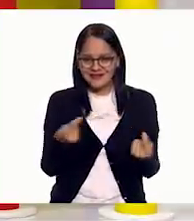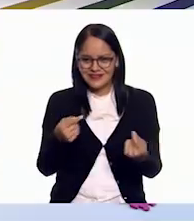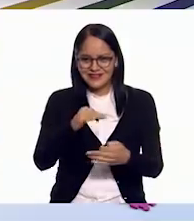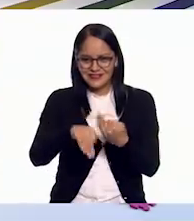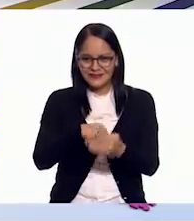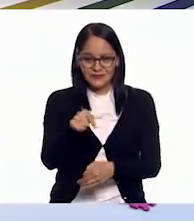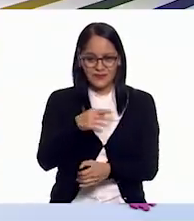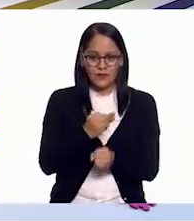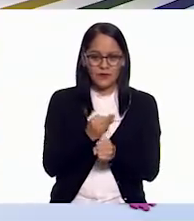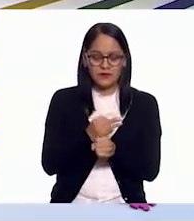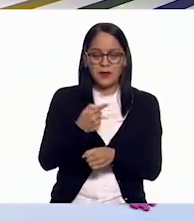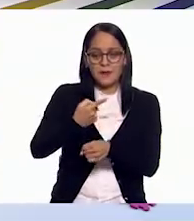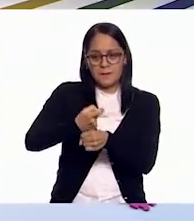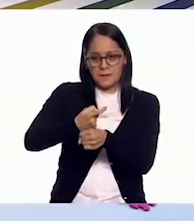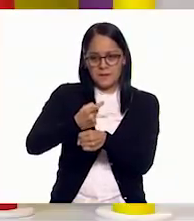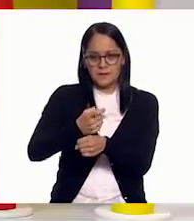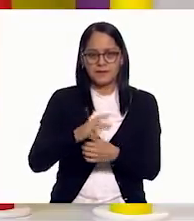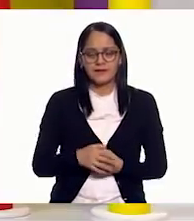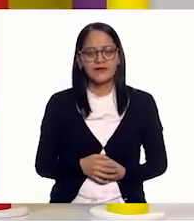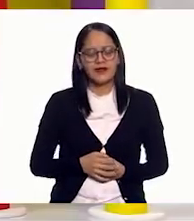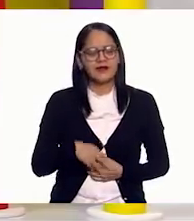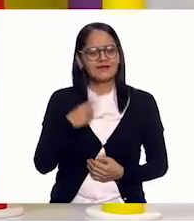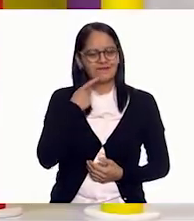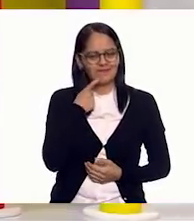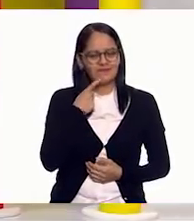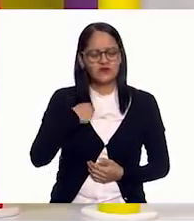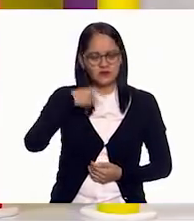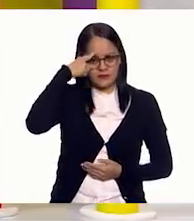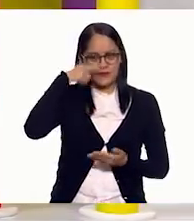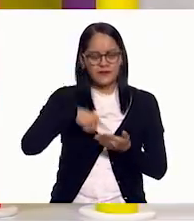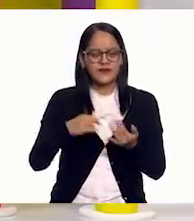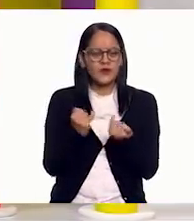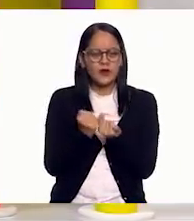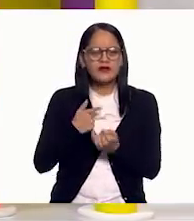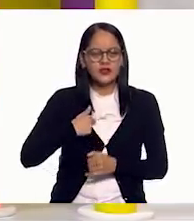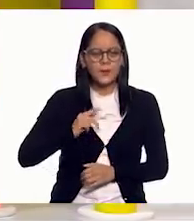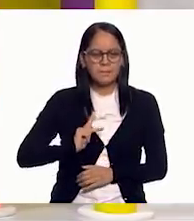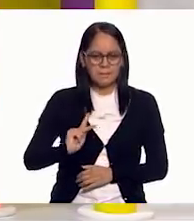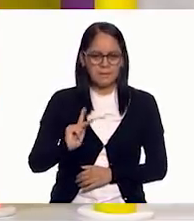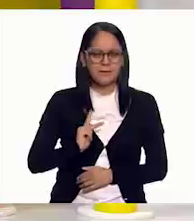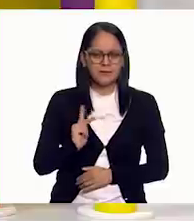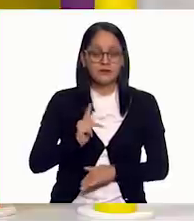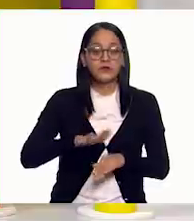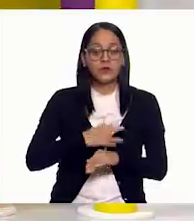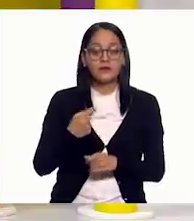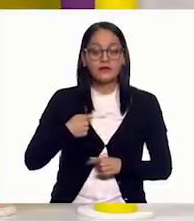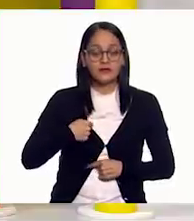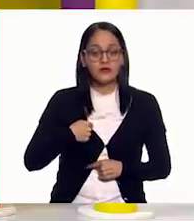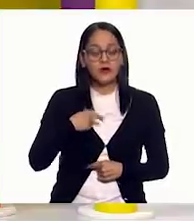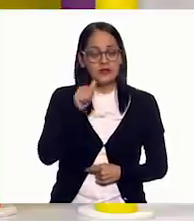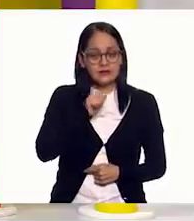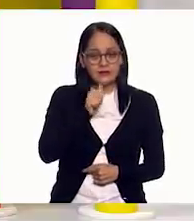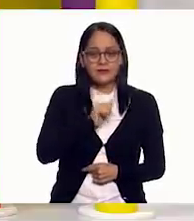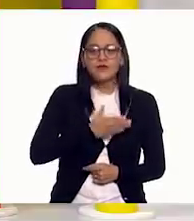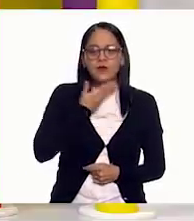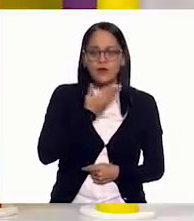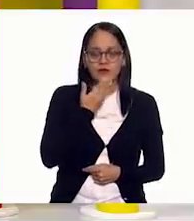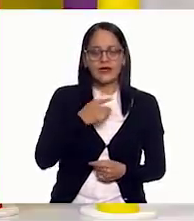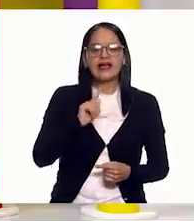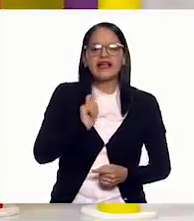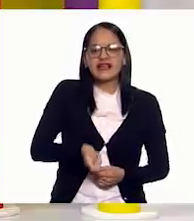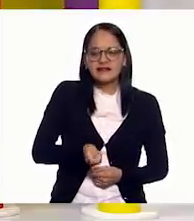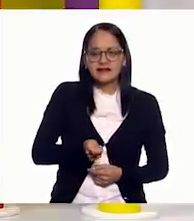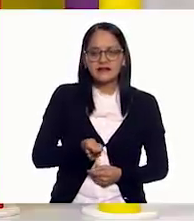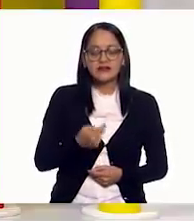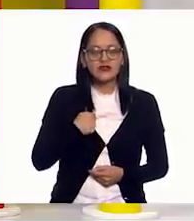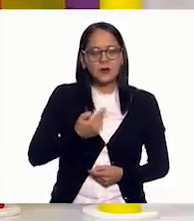niños... Así es. ...de primer grado, pues a mí me pasaba algo similar, porque yo estaba familiarizado, quiere decir,